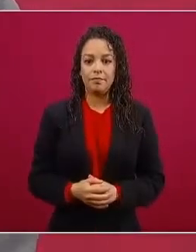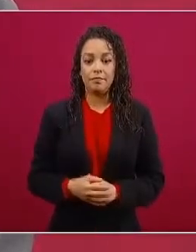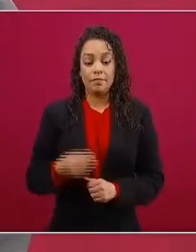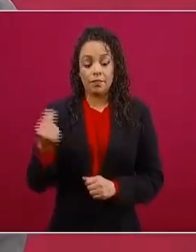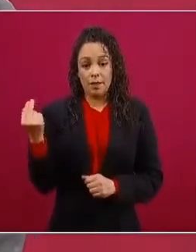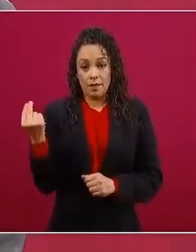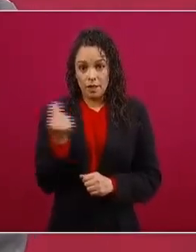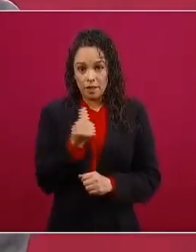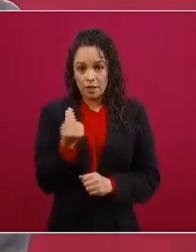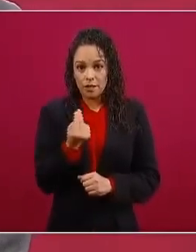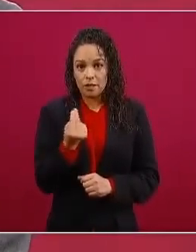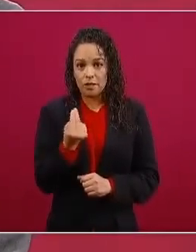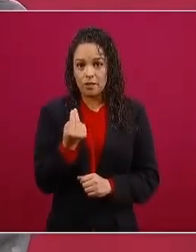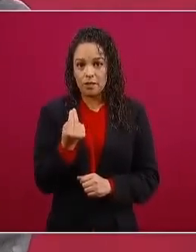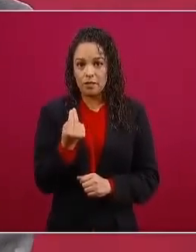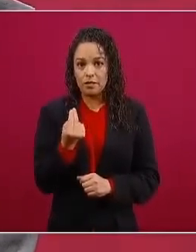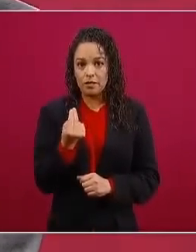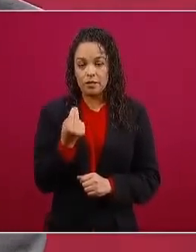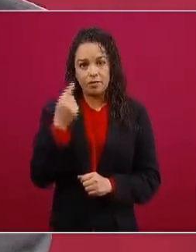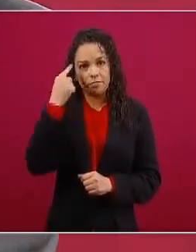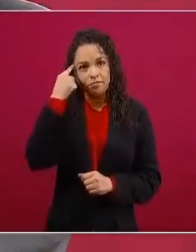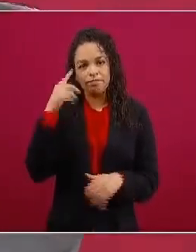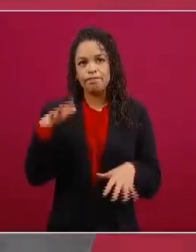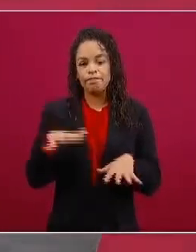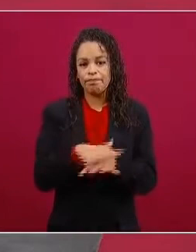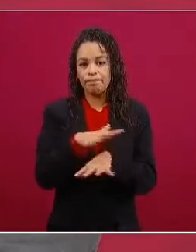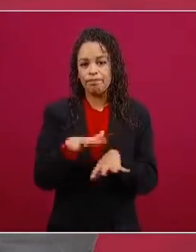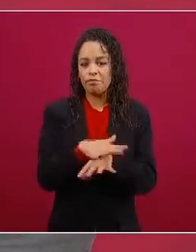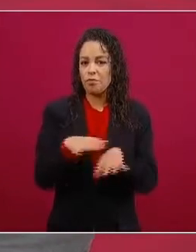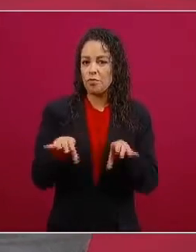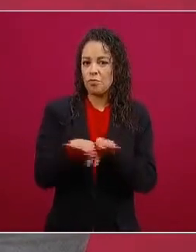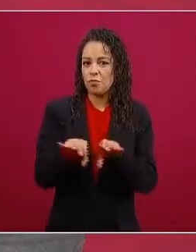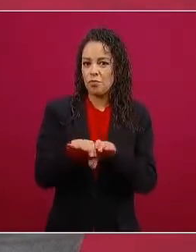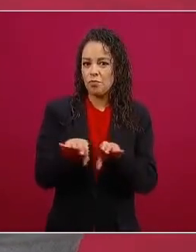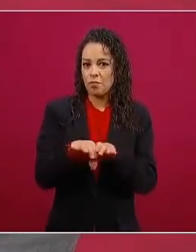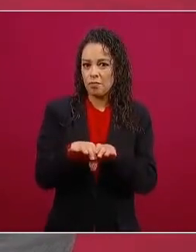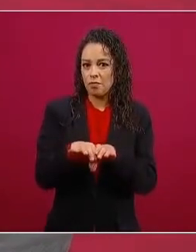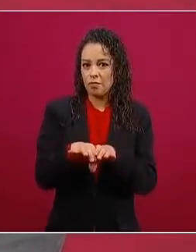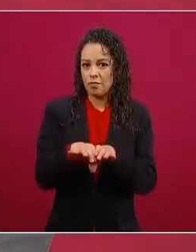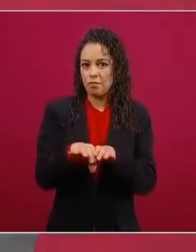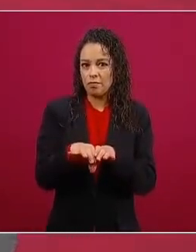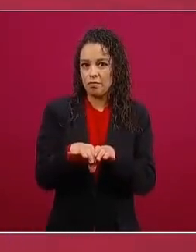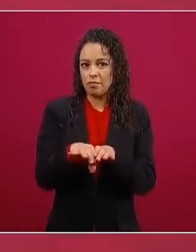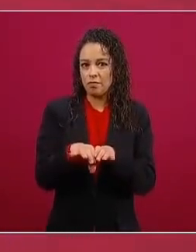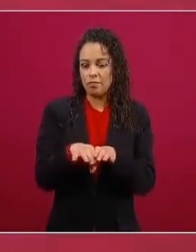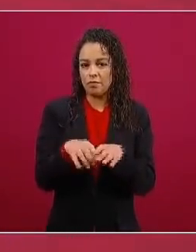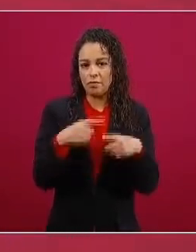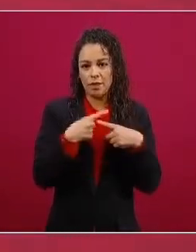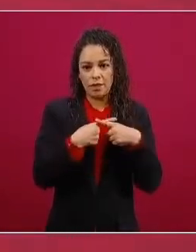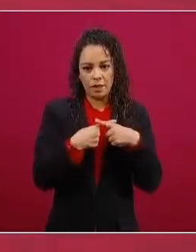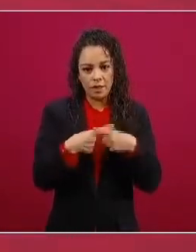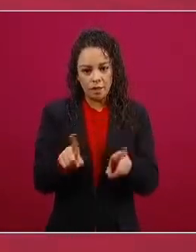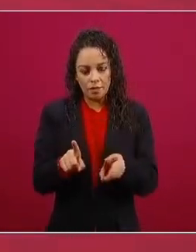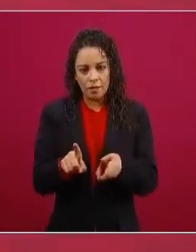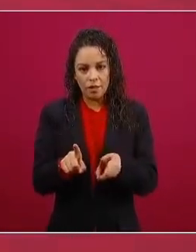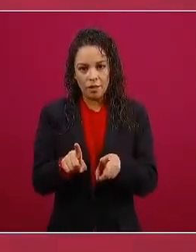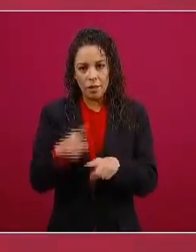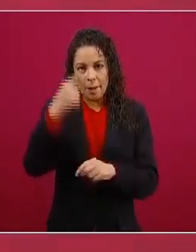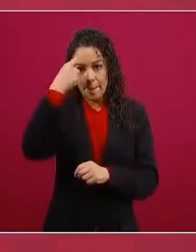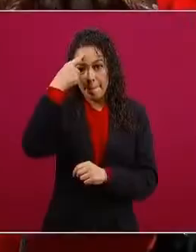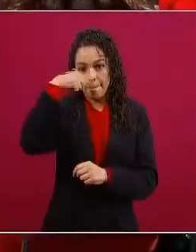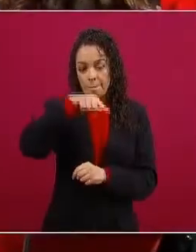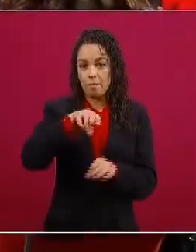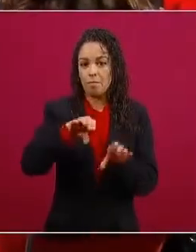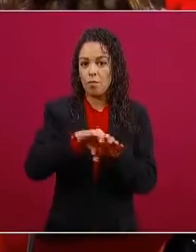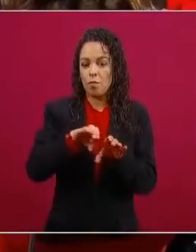en que se mide el supuesto crecimiento,